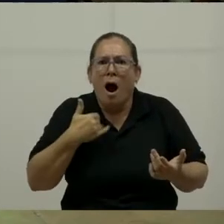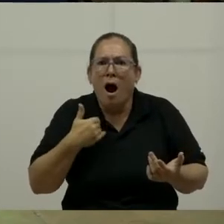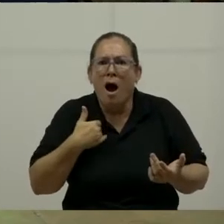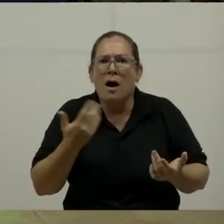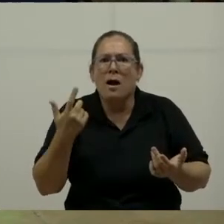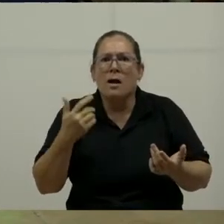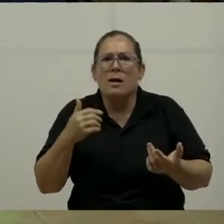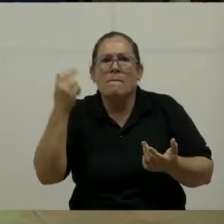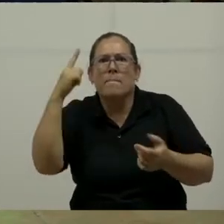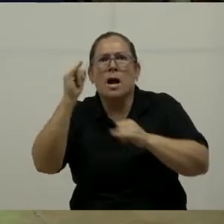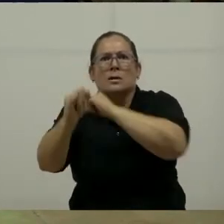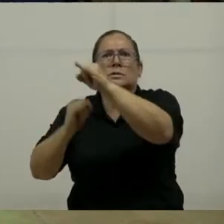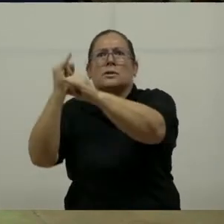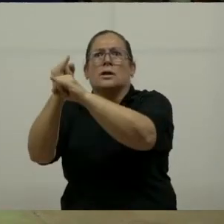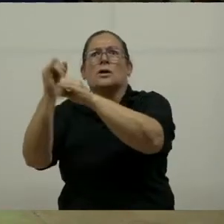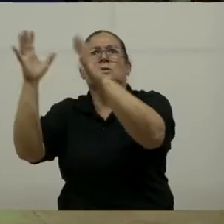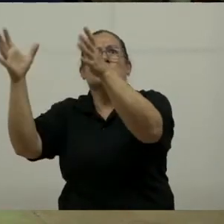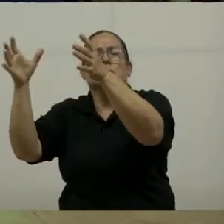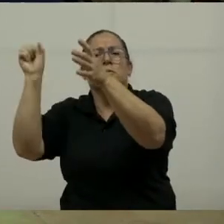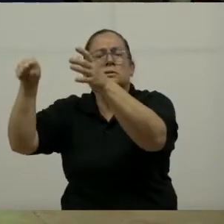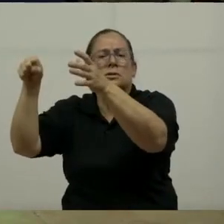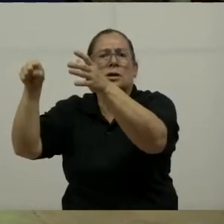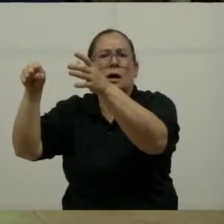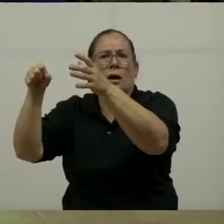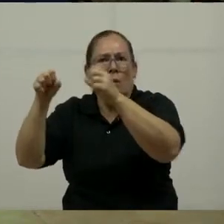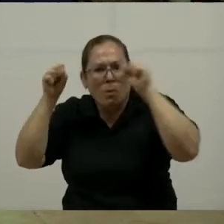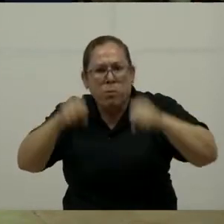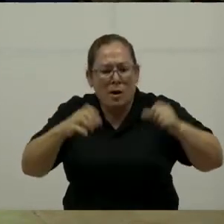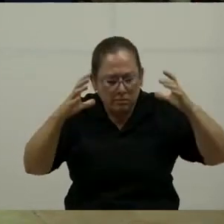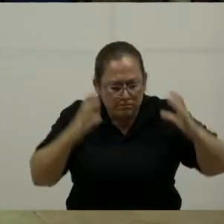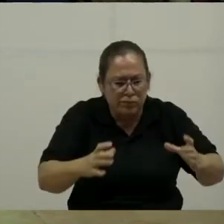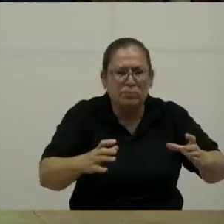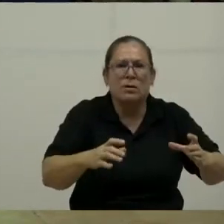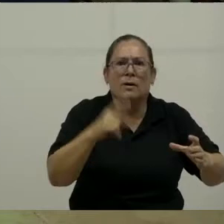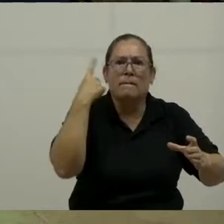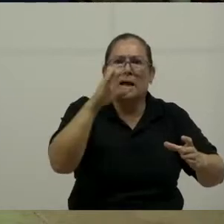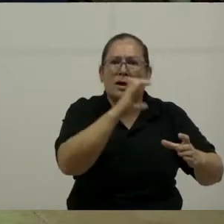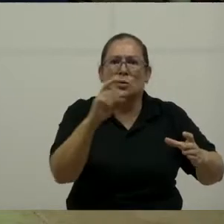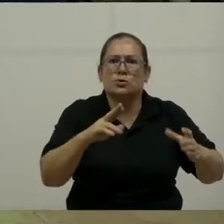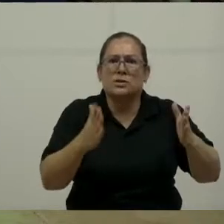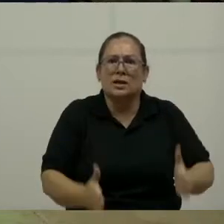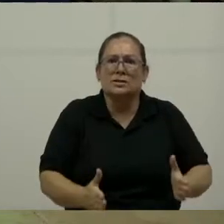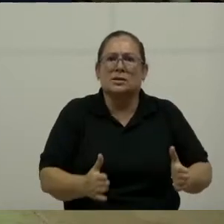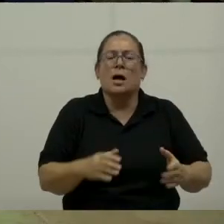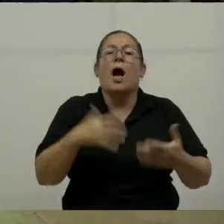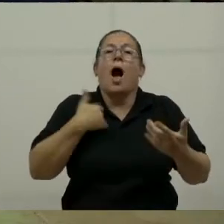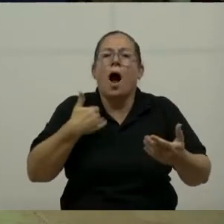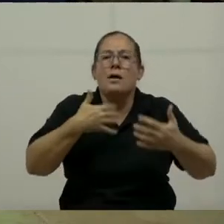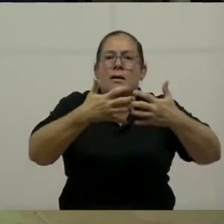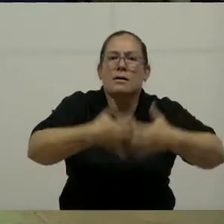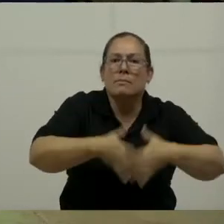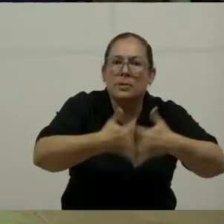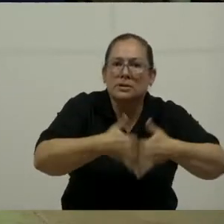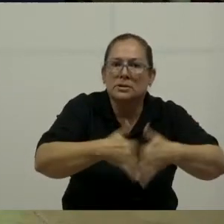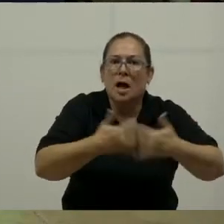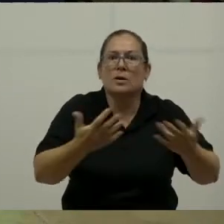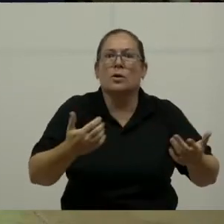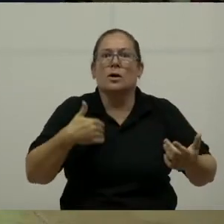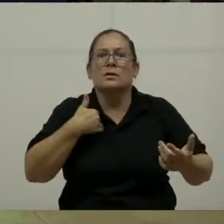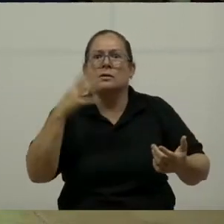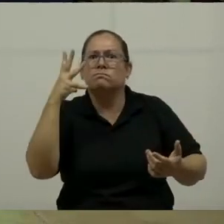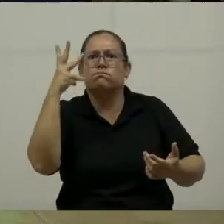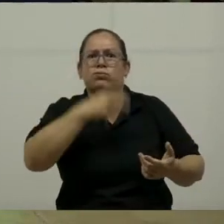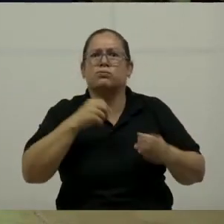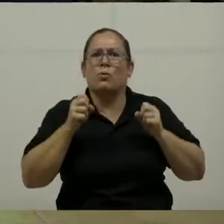ir internacionalmente, ni por qué no la vamos a poder tener para Costa Rica. Ahí los que me están oyendo, empresarios, ¿verdad? Ahí tienen una bonita